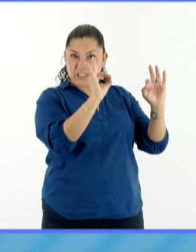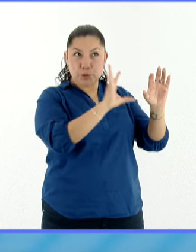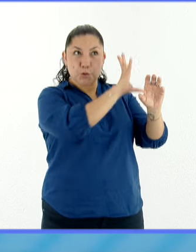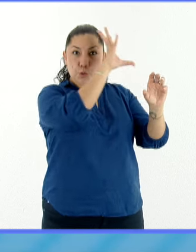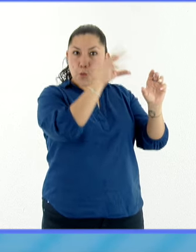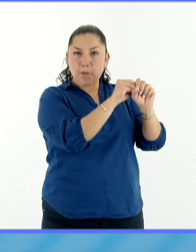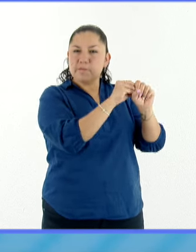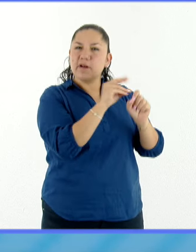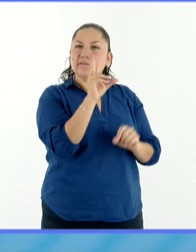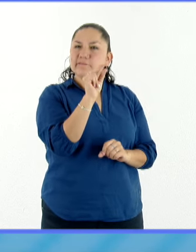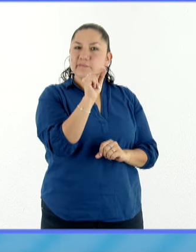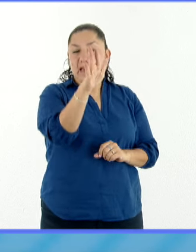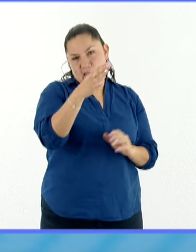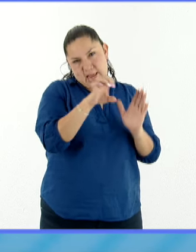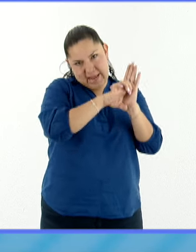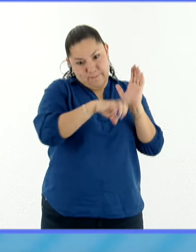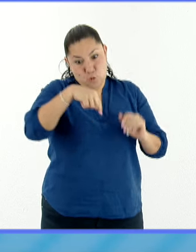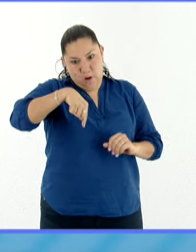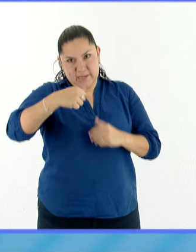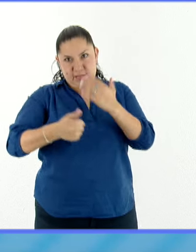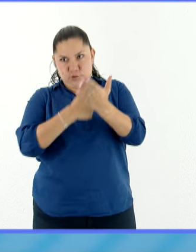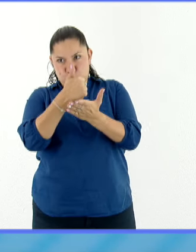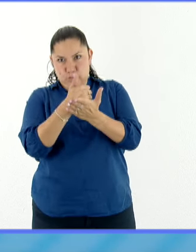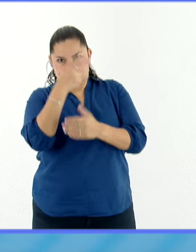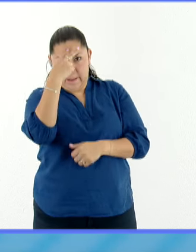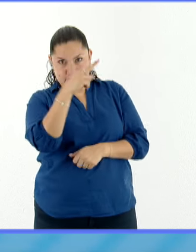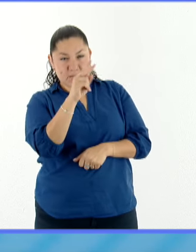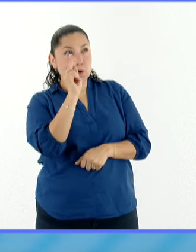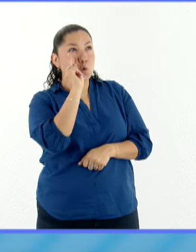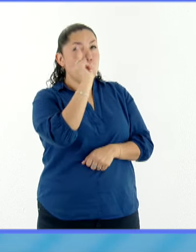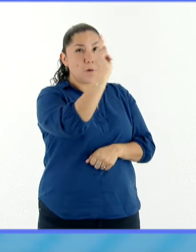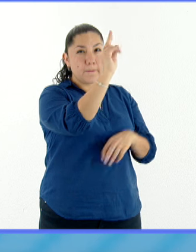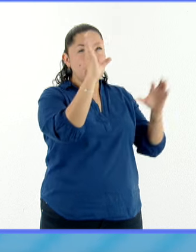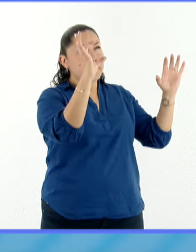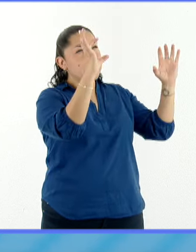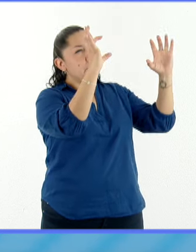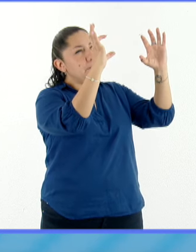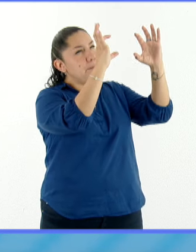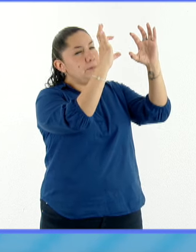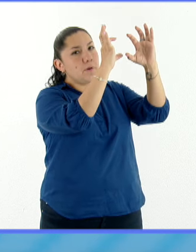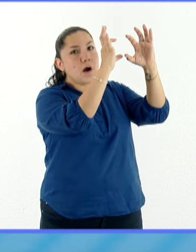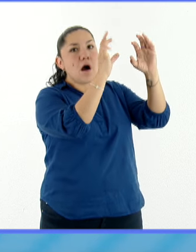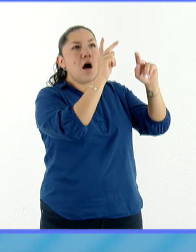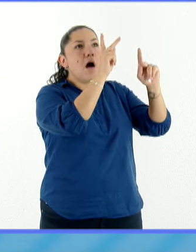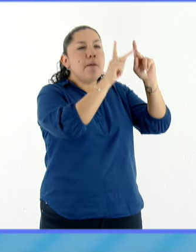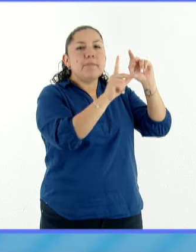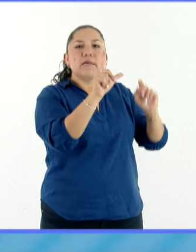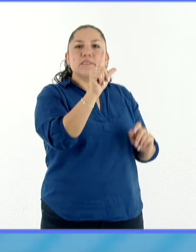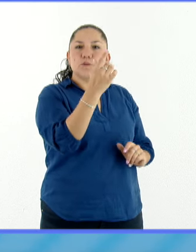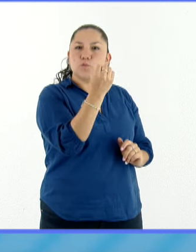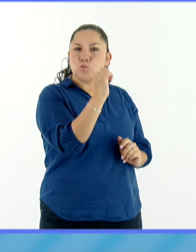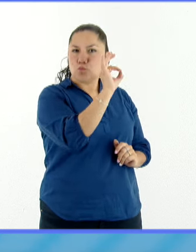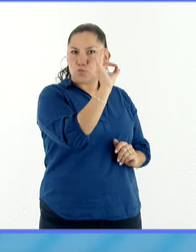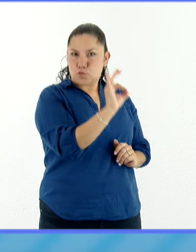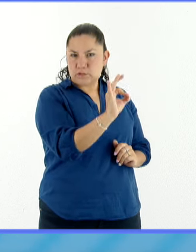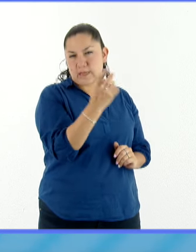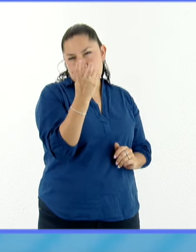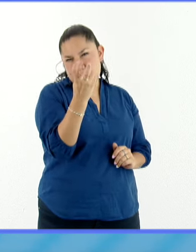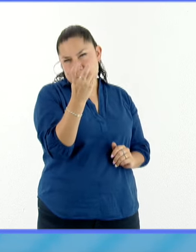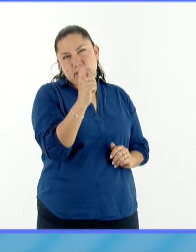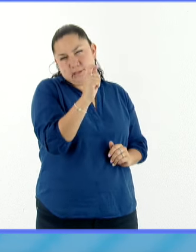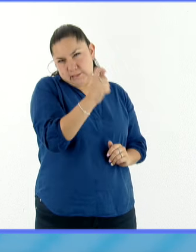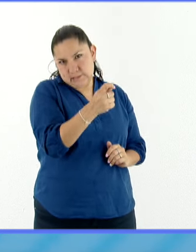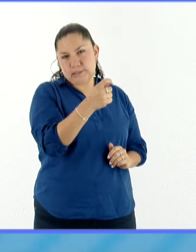un eclipse parcial, la cobertura será del orden de 79%, lo que sería, le llaman técnicamente